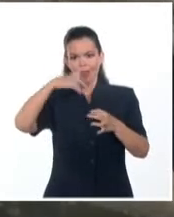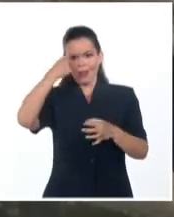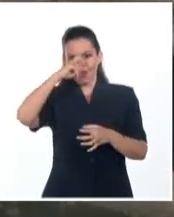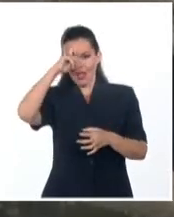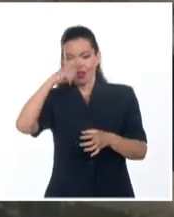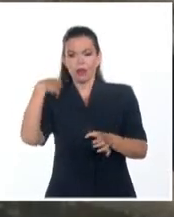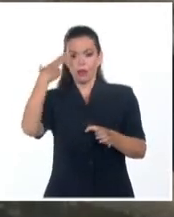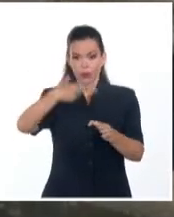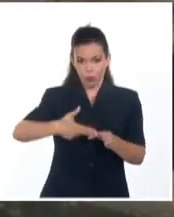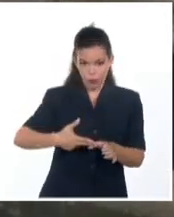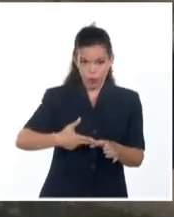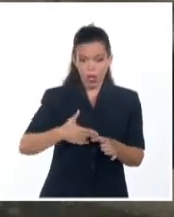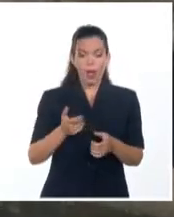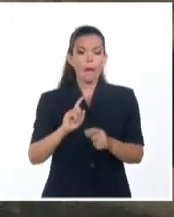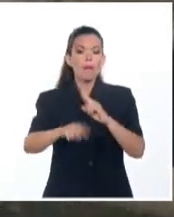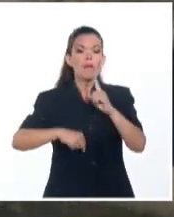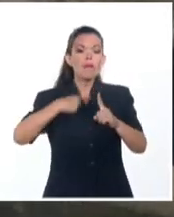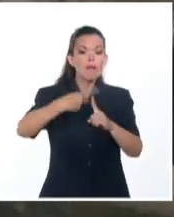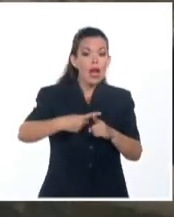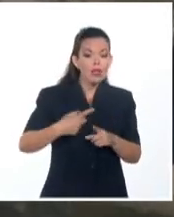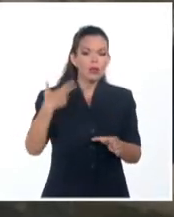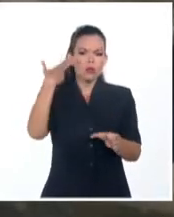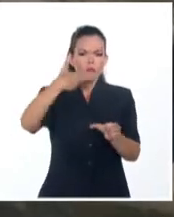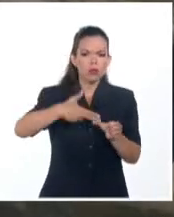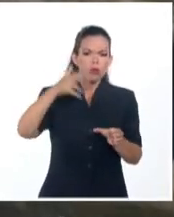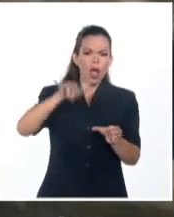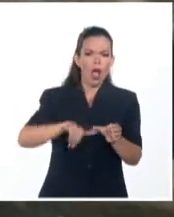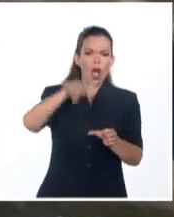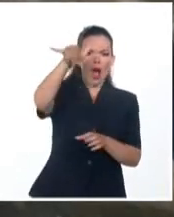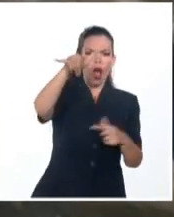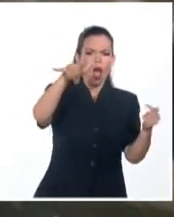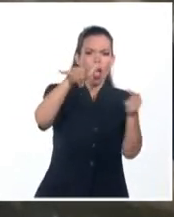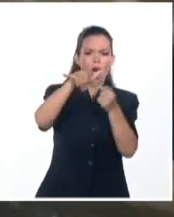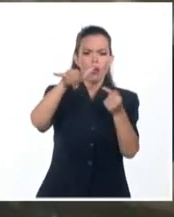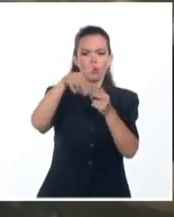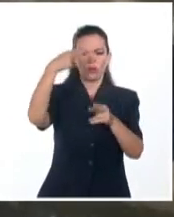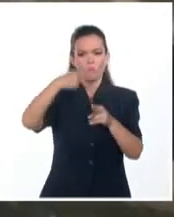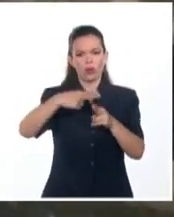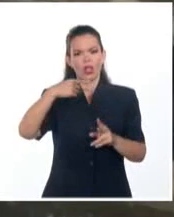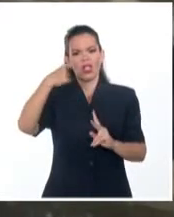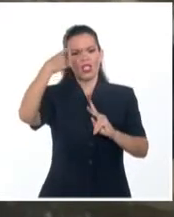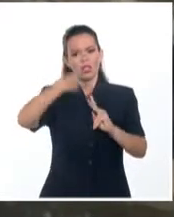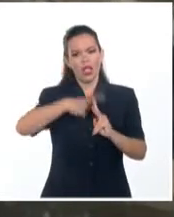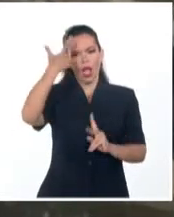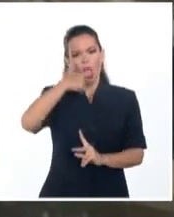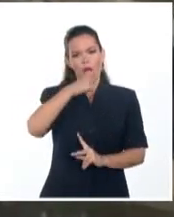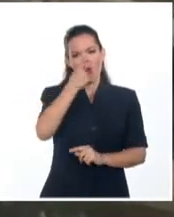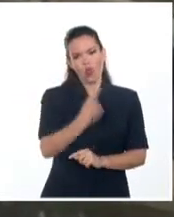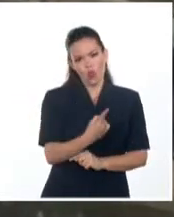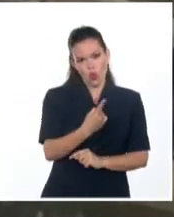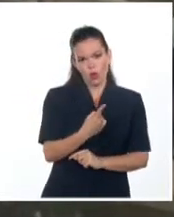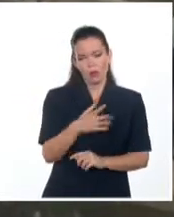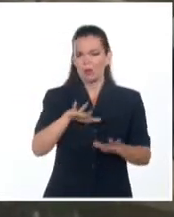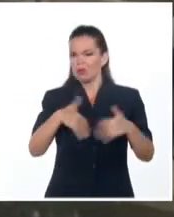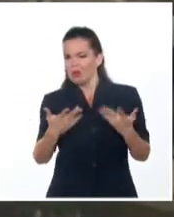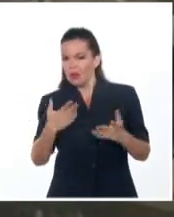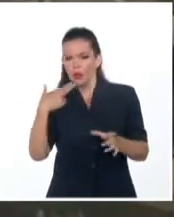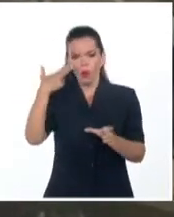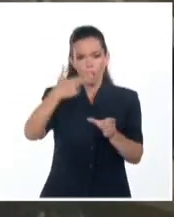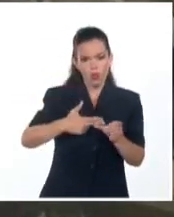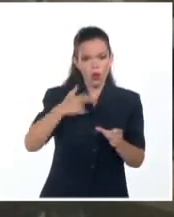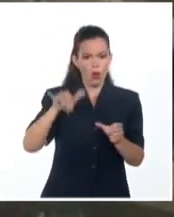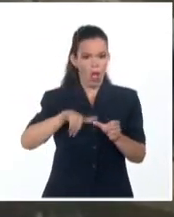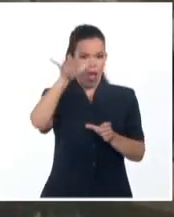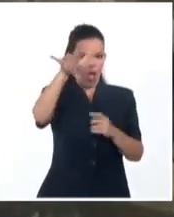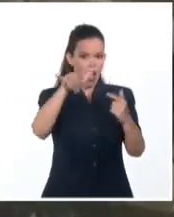además el JEC A1 para la aviación en el país. Justo en estos instantes también